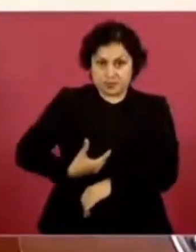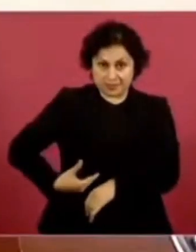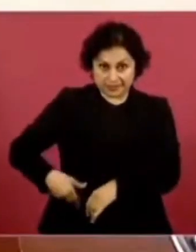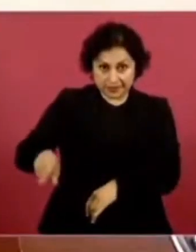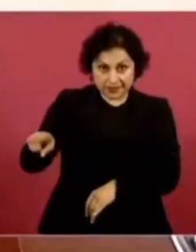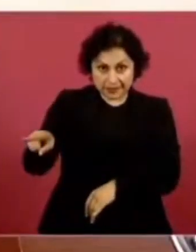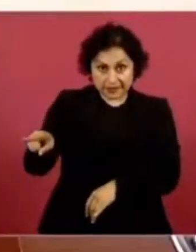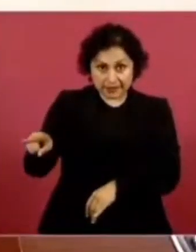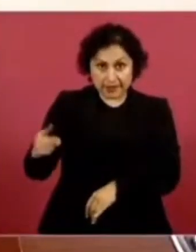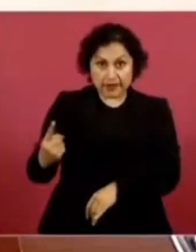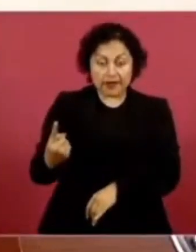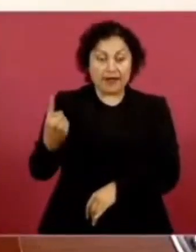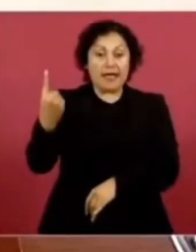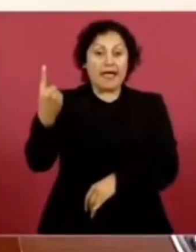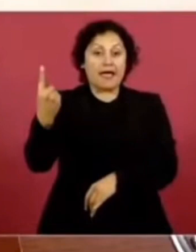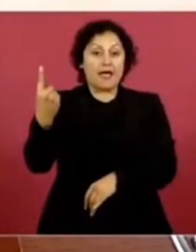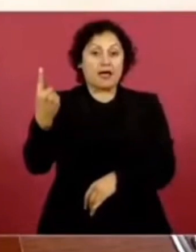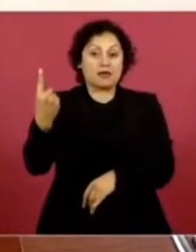en proteger